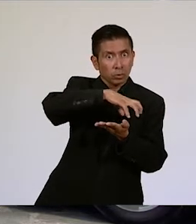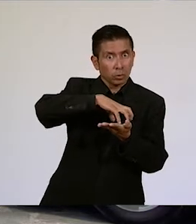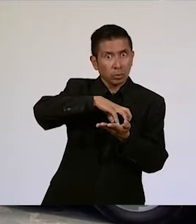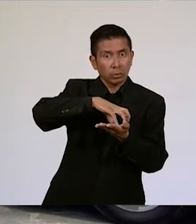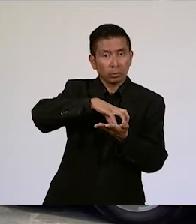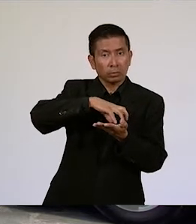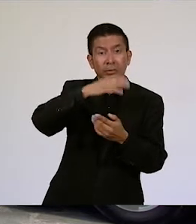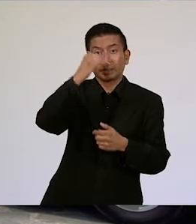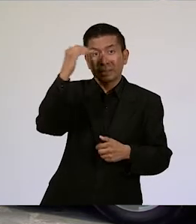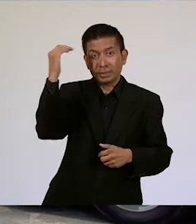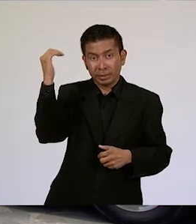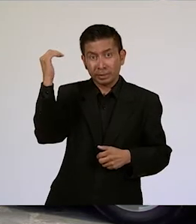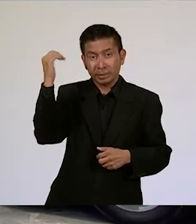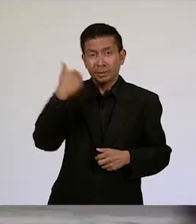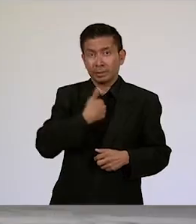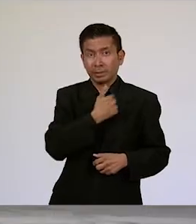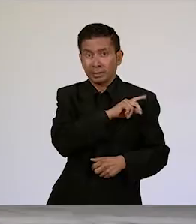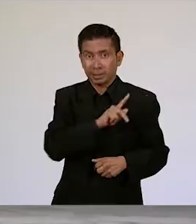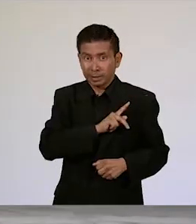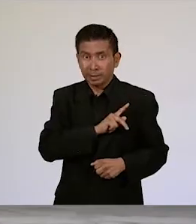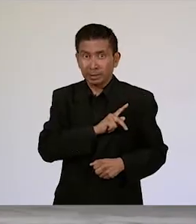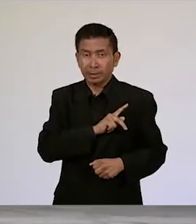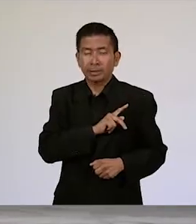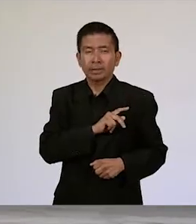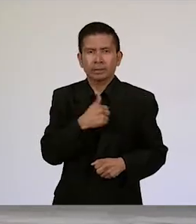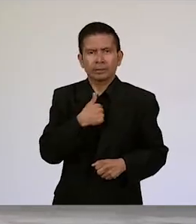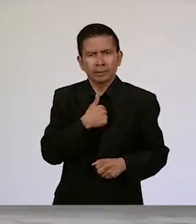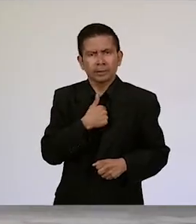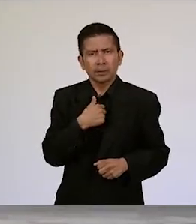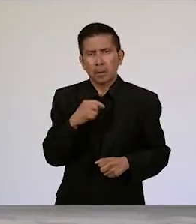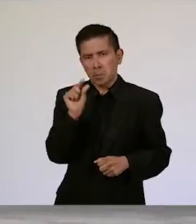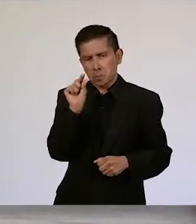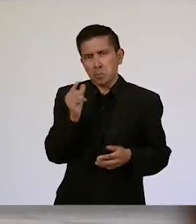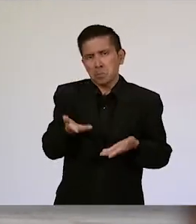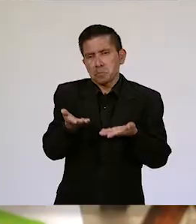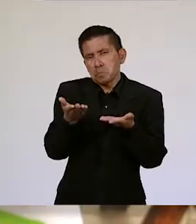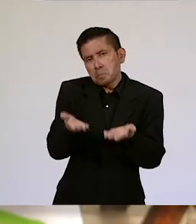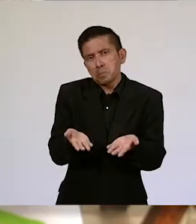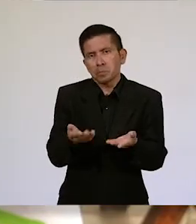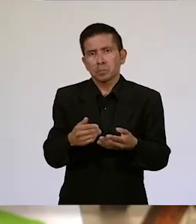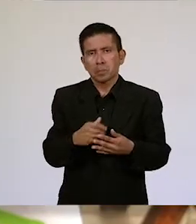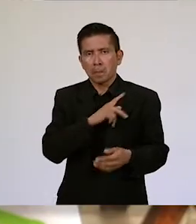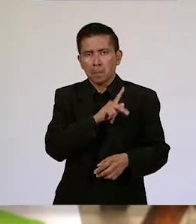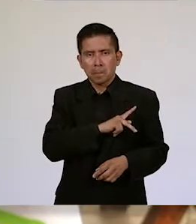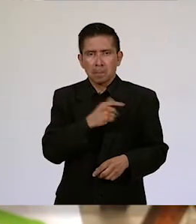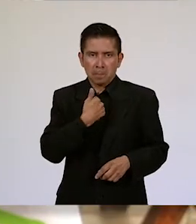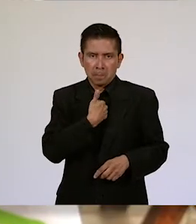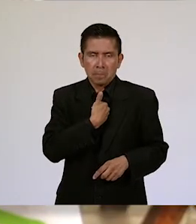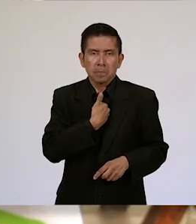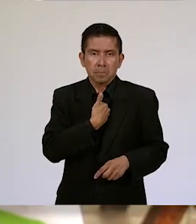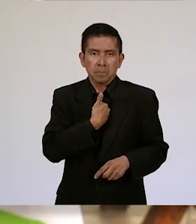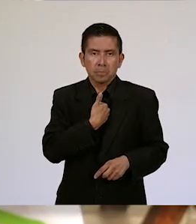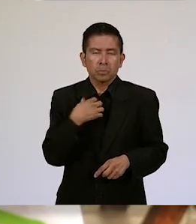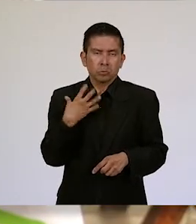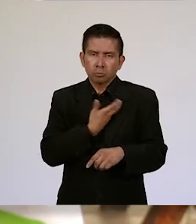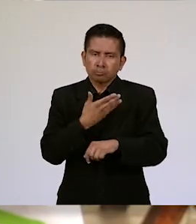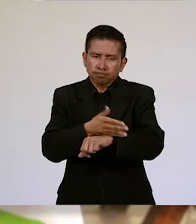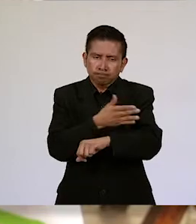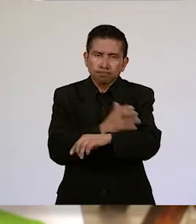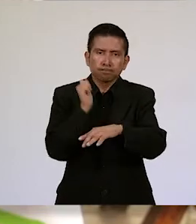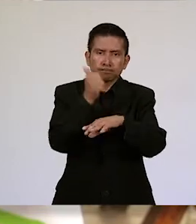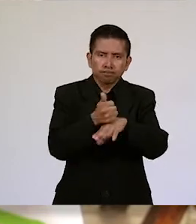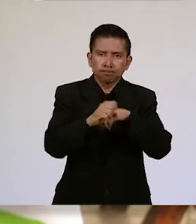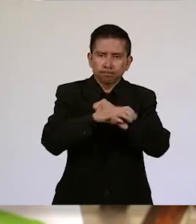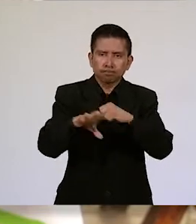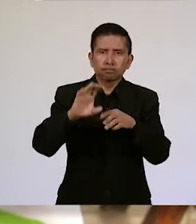nivel nacional, como persona, yo estoy poniendo mi granito de arena porque estamos construyendo una